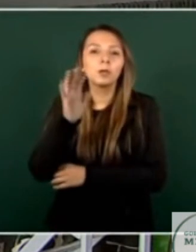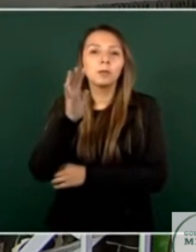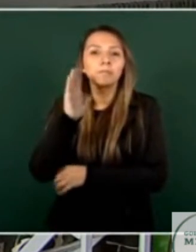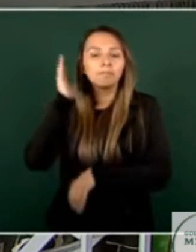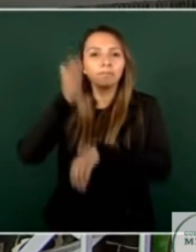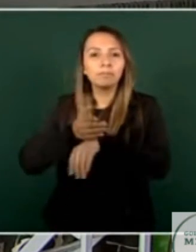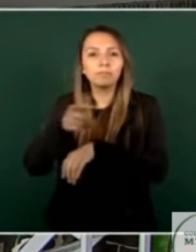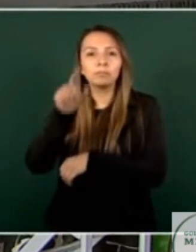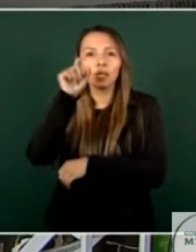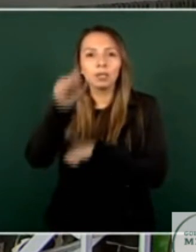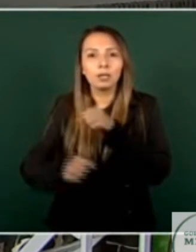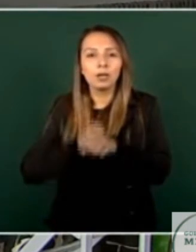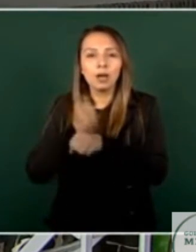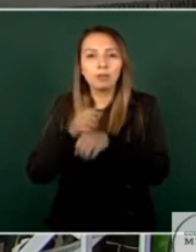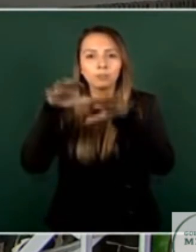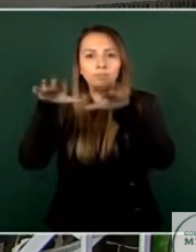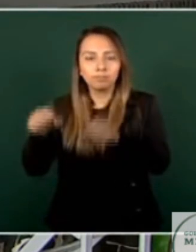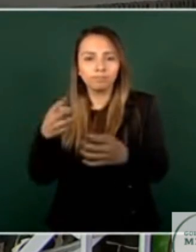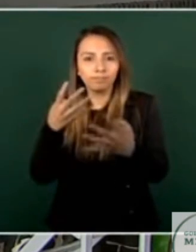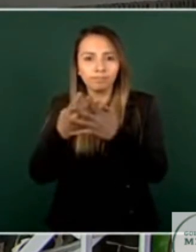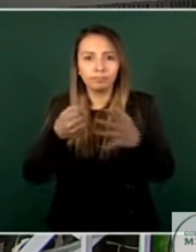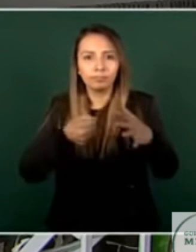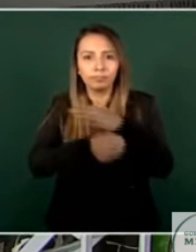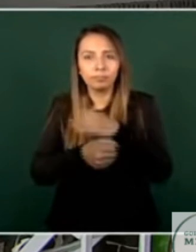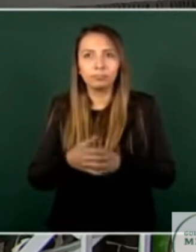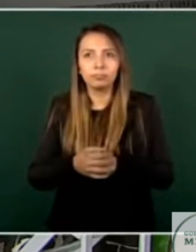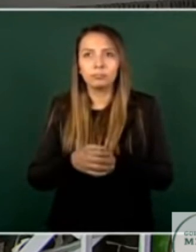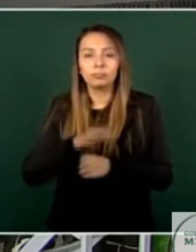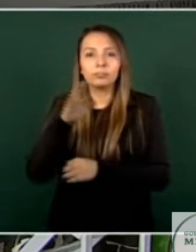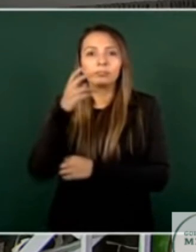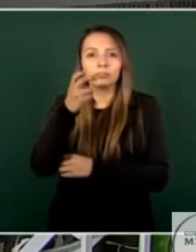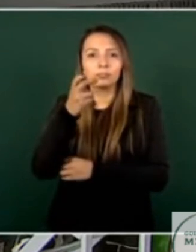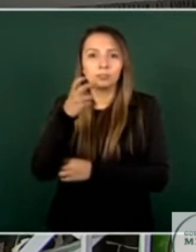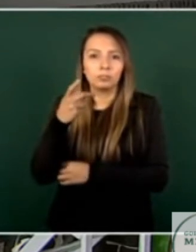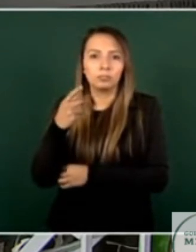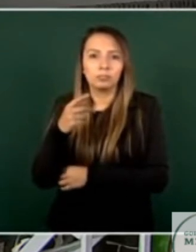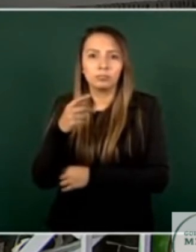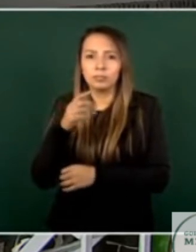sería cuánto señor presidente y la política de cero impunidad vamos a continuar